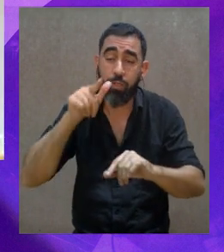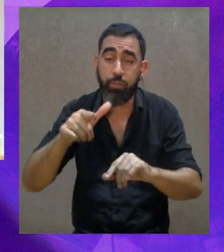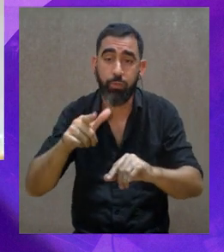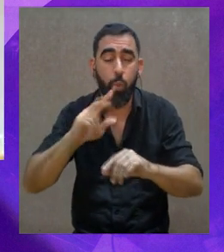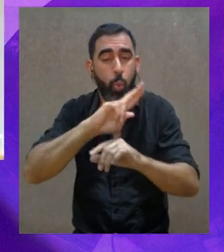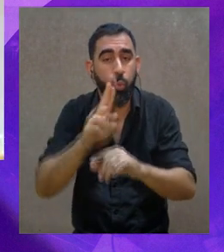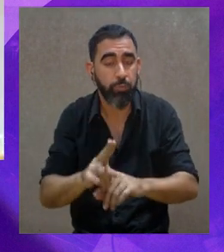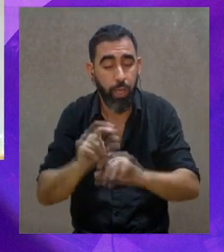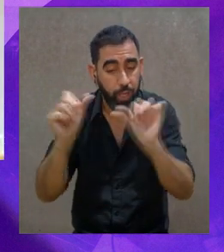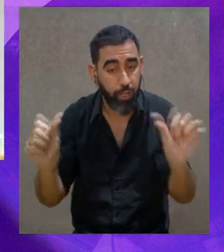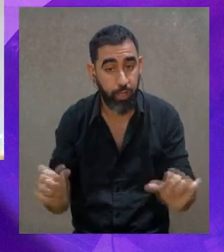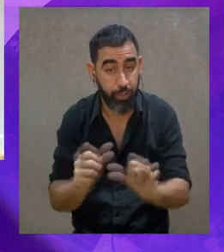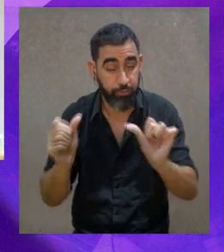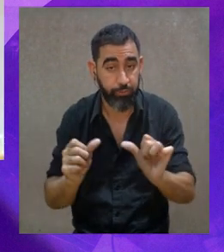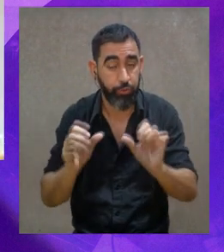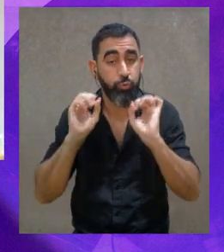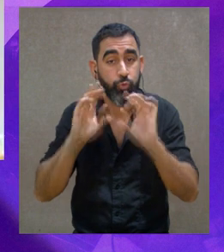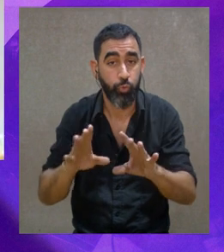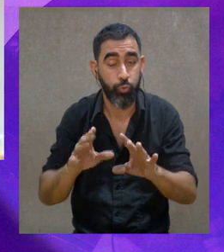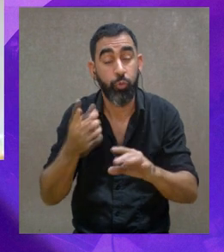adolescentes se les va a hacer muy difícil